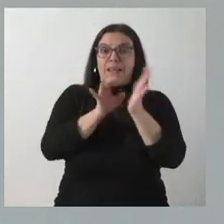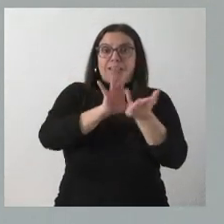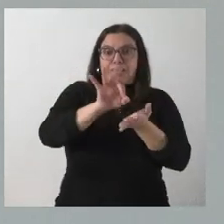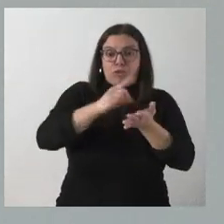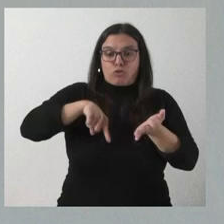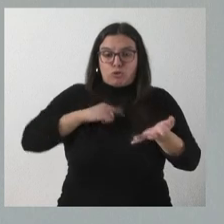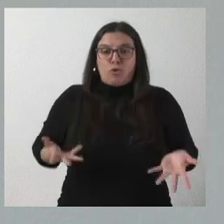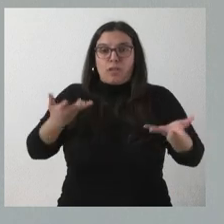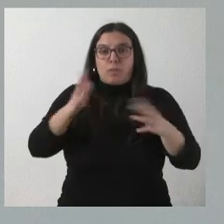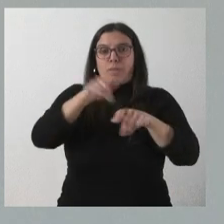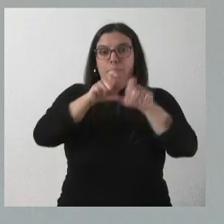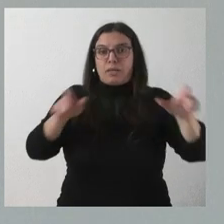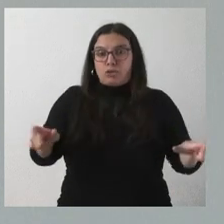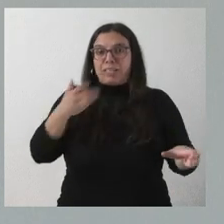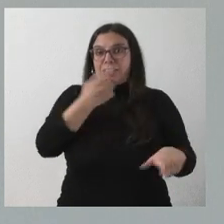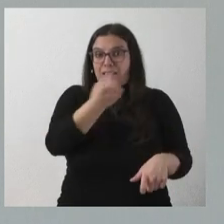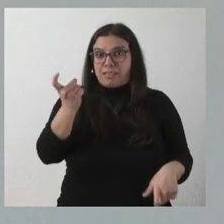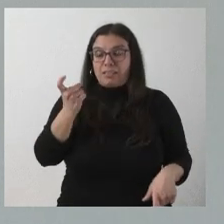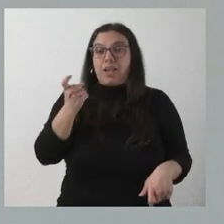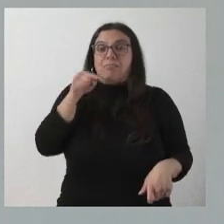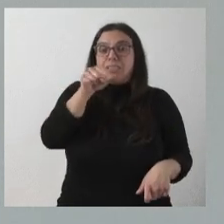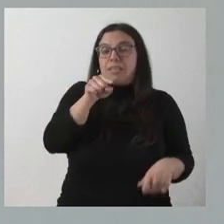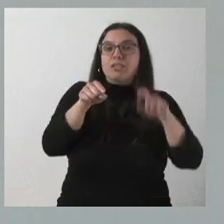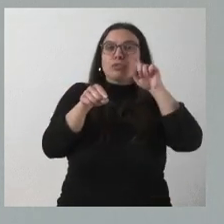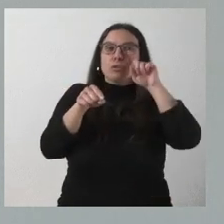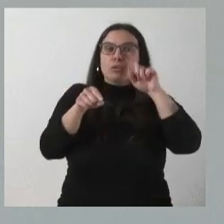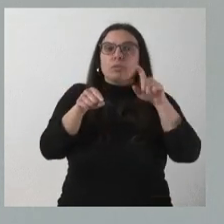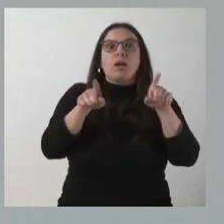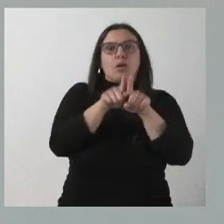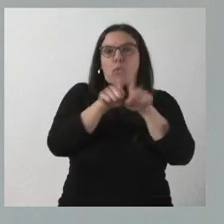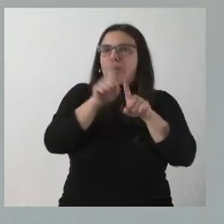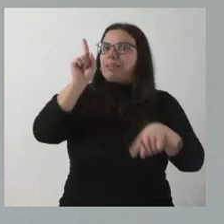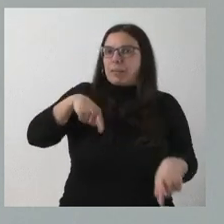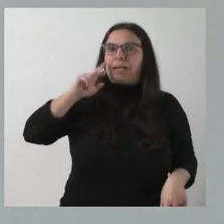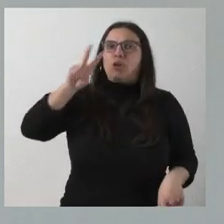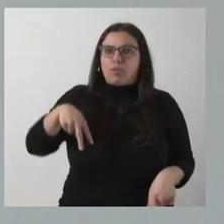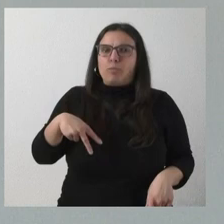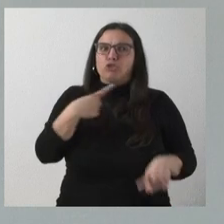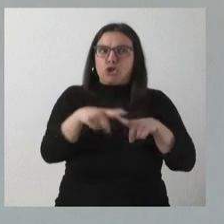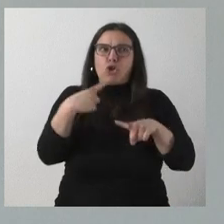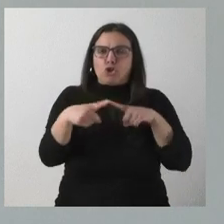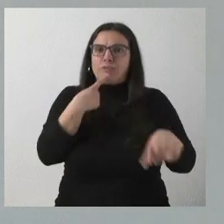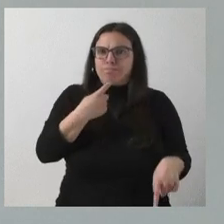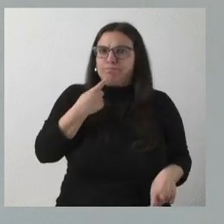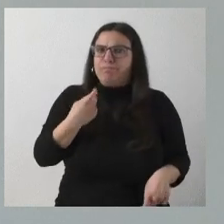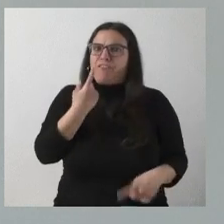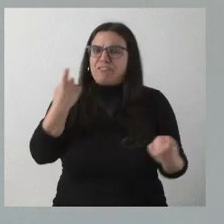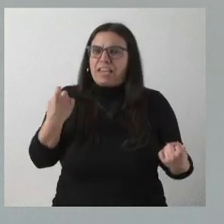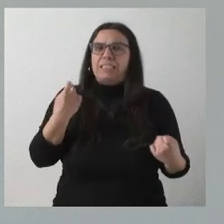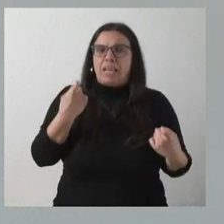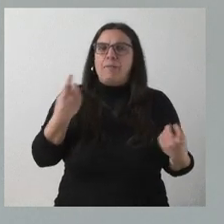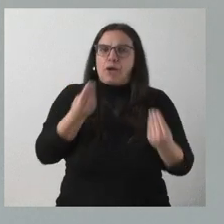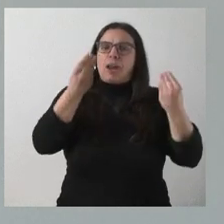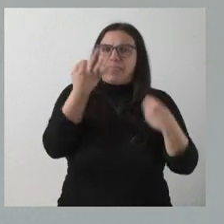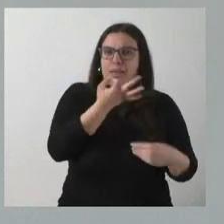prestamos a las personas que lo precisan. Y eso no nos impide, en modo alguno, reconocer los defectos y las vías de mejora por las que tenemos que